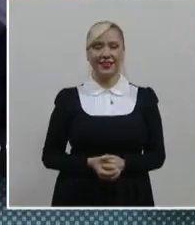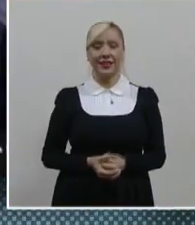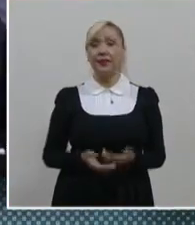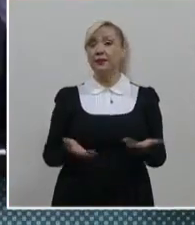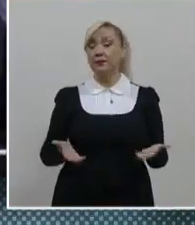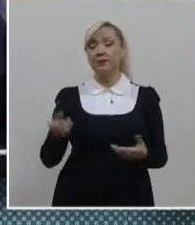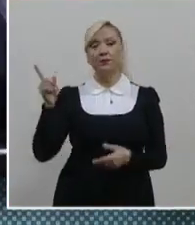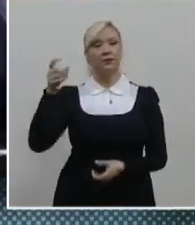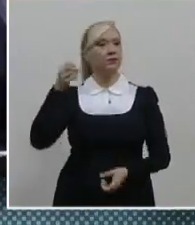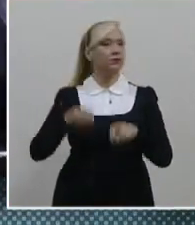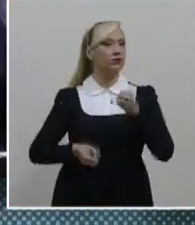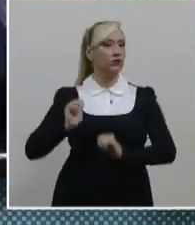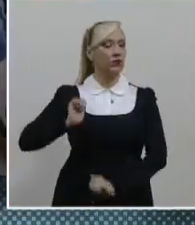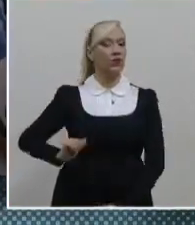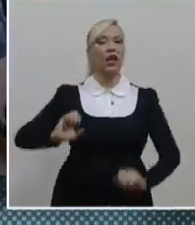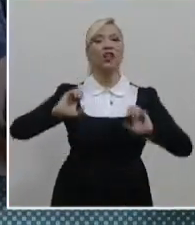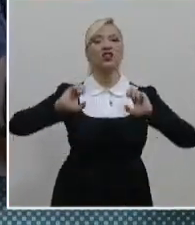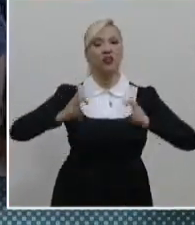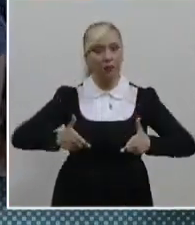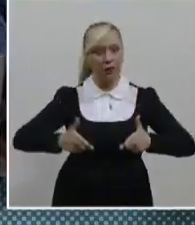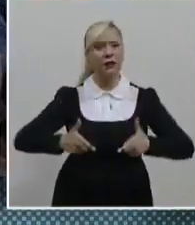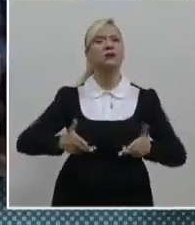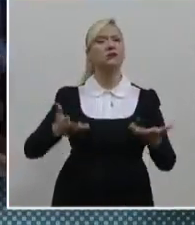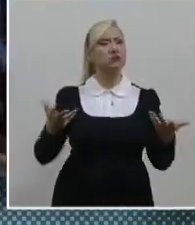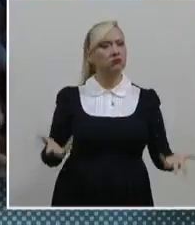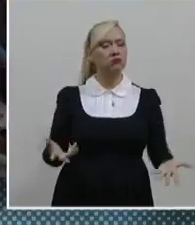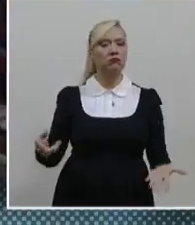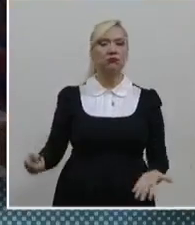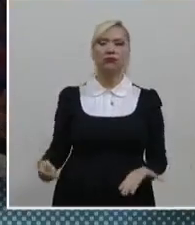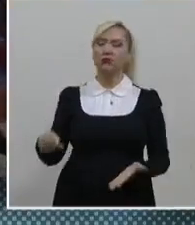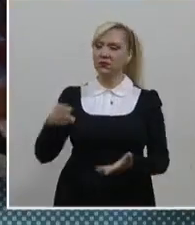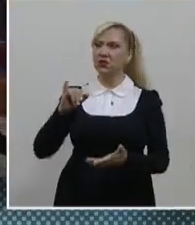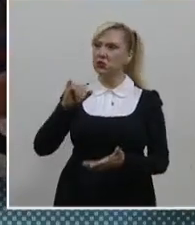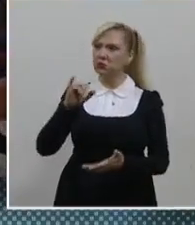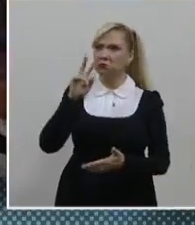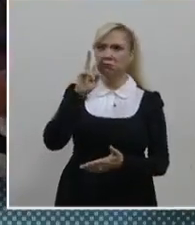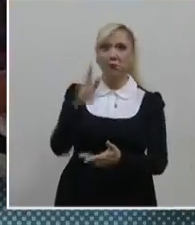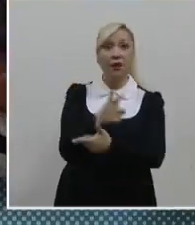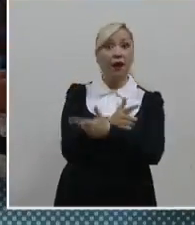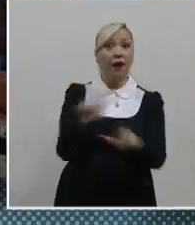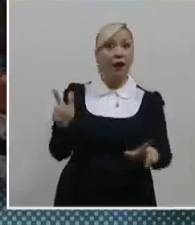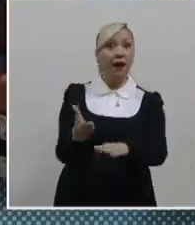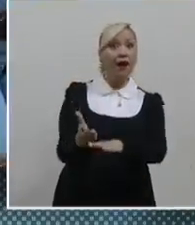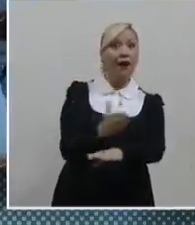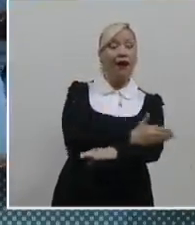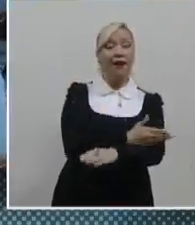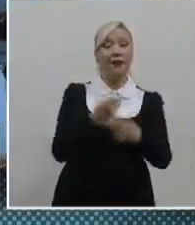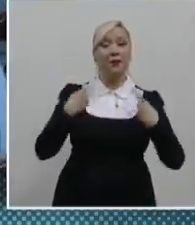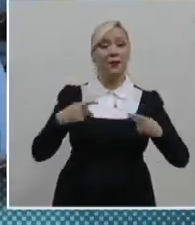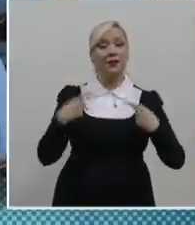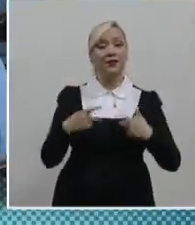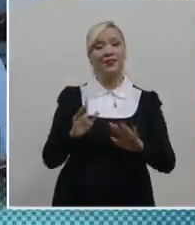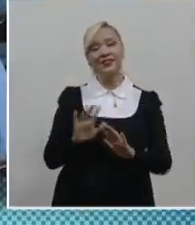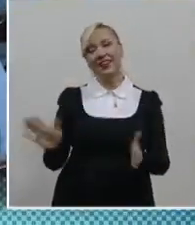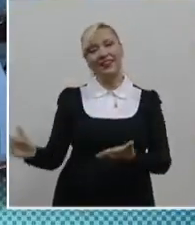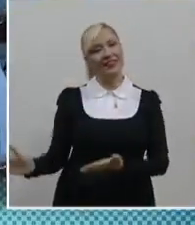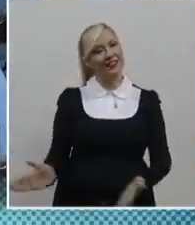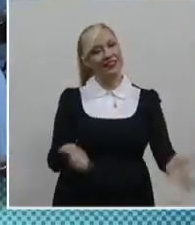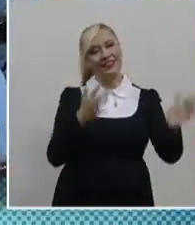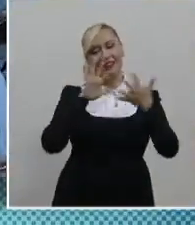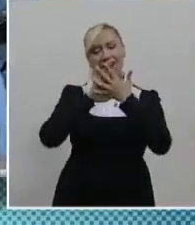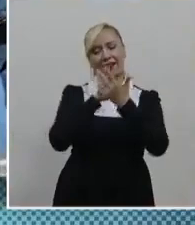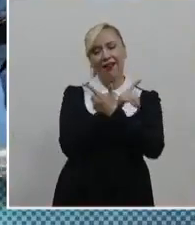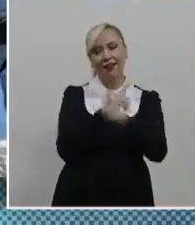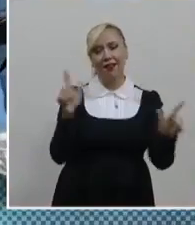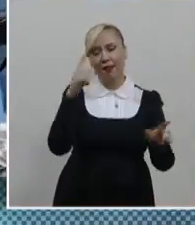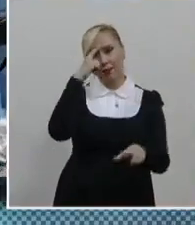El Poder Judicial de Chiapas encabezó el acto de liberación anticipada de personas privadas de su libertad para impulsar la rehabilitación y